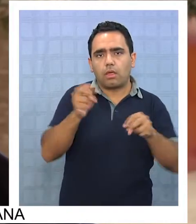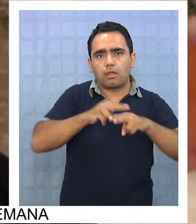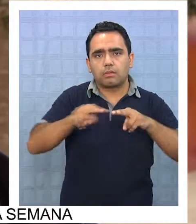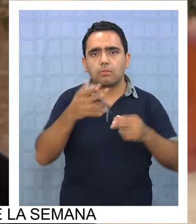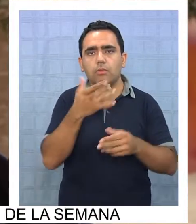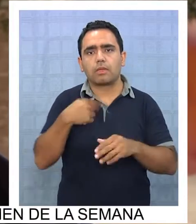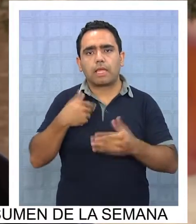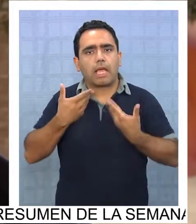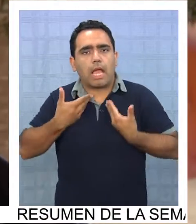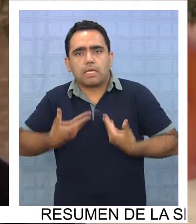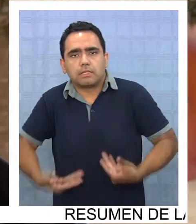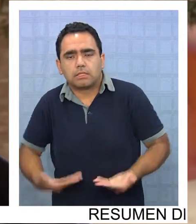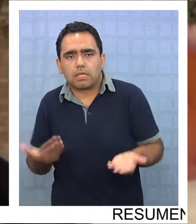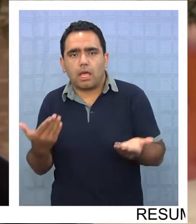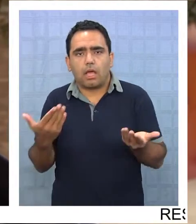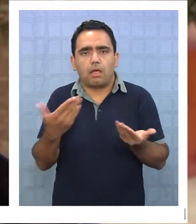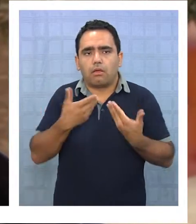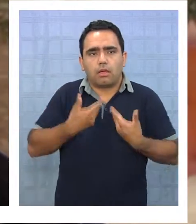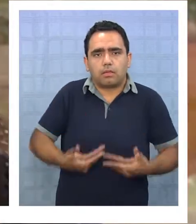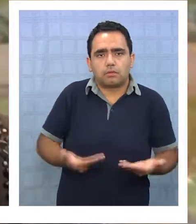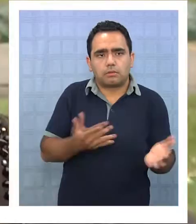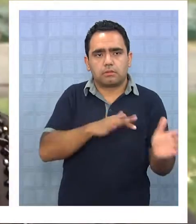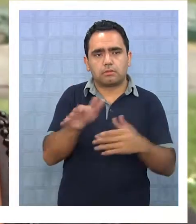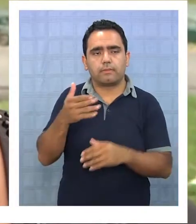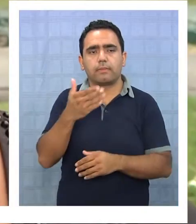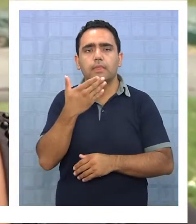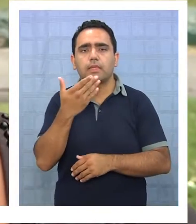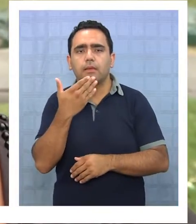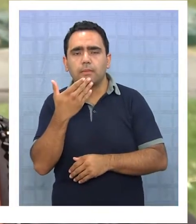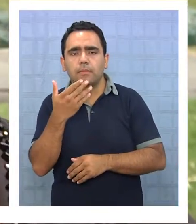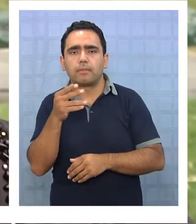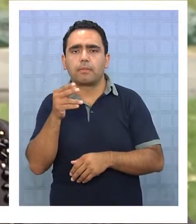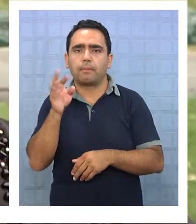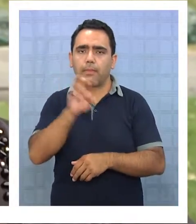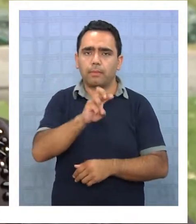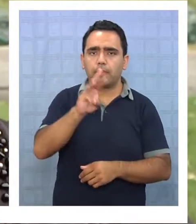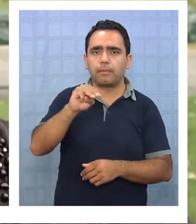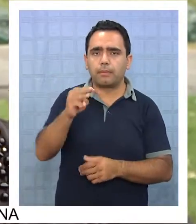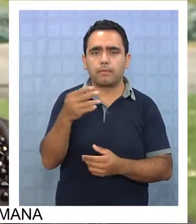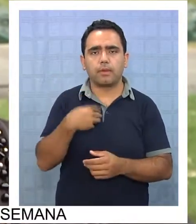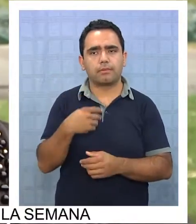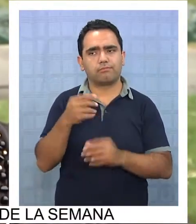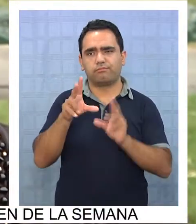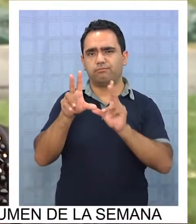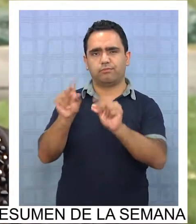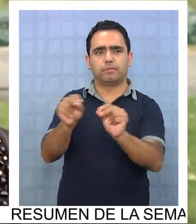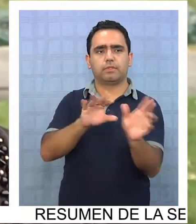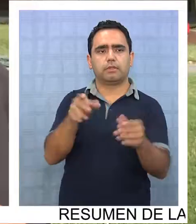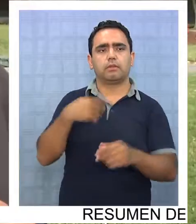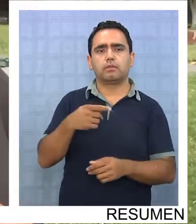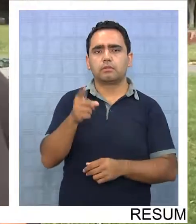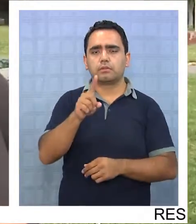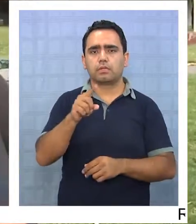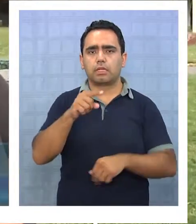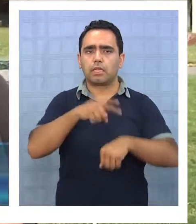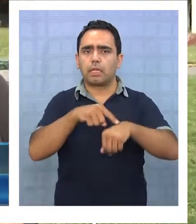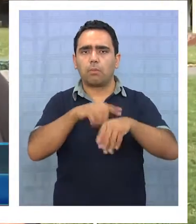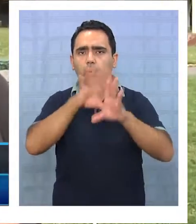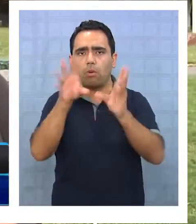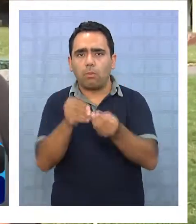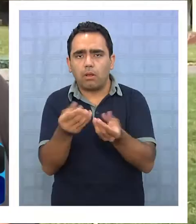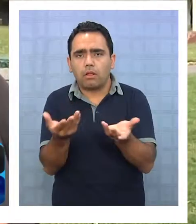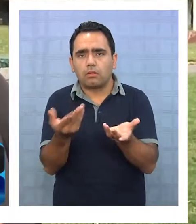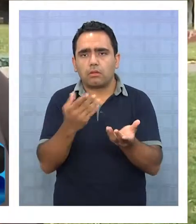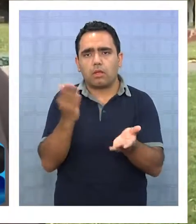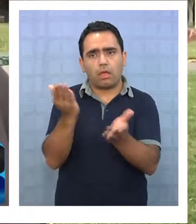los niños salen muy cansados, llegan muy cansados. Incluso hasta los mismos apoderados la rechazan. Si tienen jornada completa deberían hacer las tareas